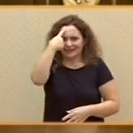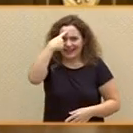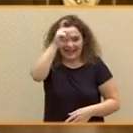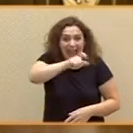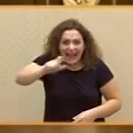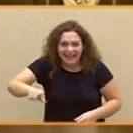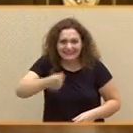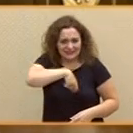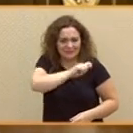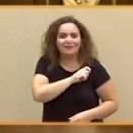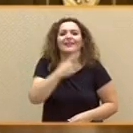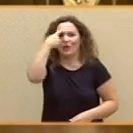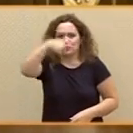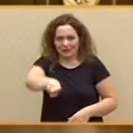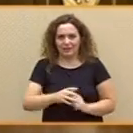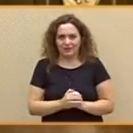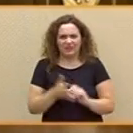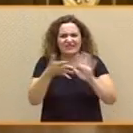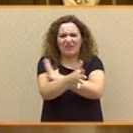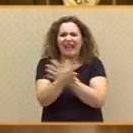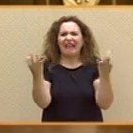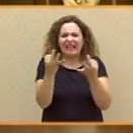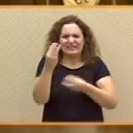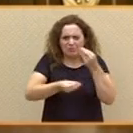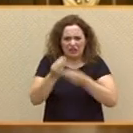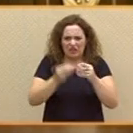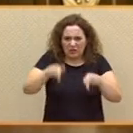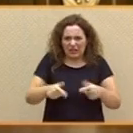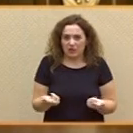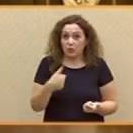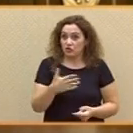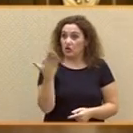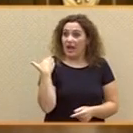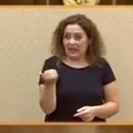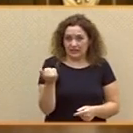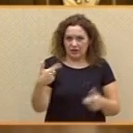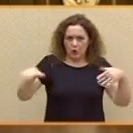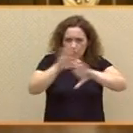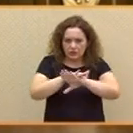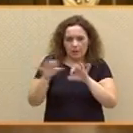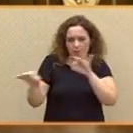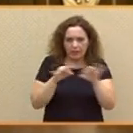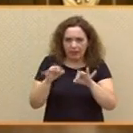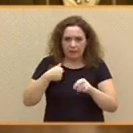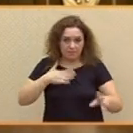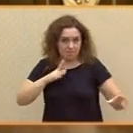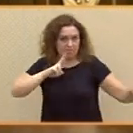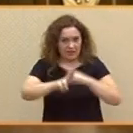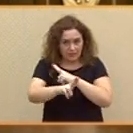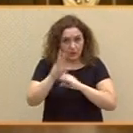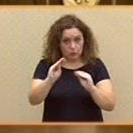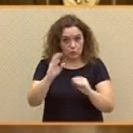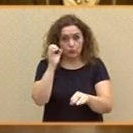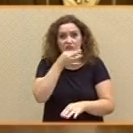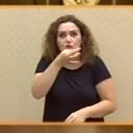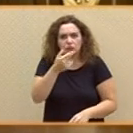preguntarse entonces qué estamos haciendo aquí. Cuando preparaba anoche mi réplica a su intervención, me lo preguntaba señor Rajoy y me quedaba con la